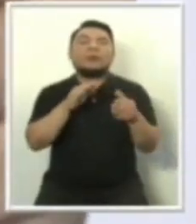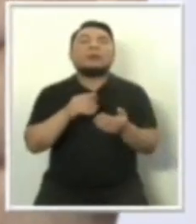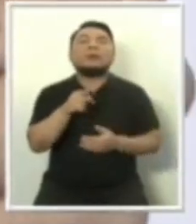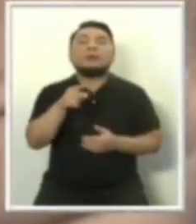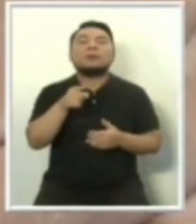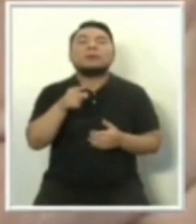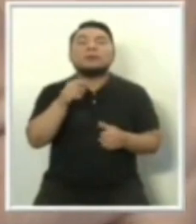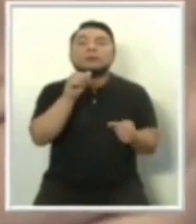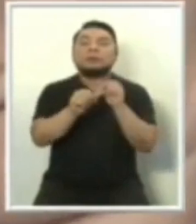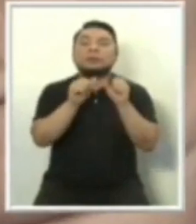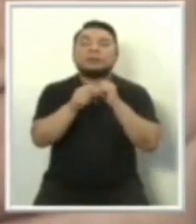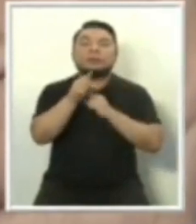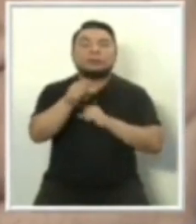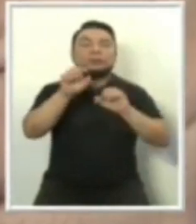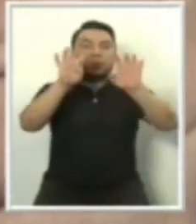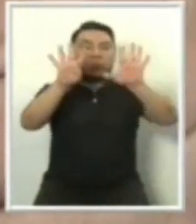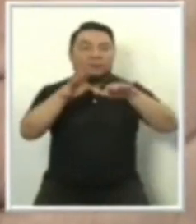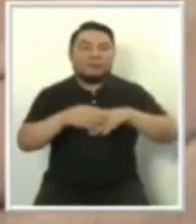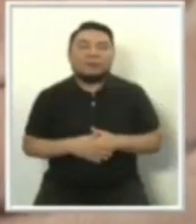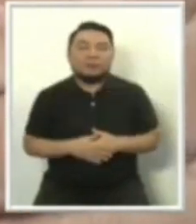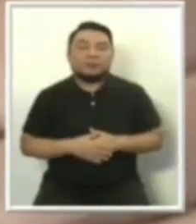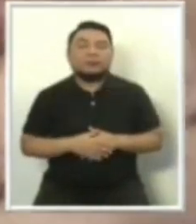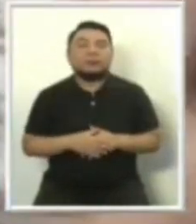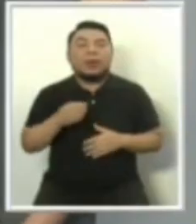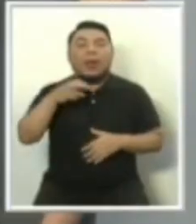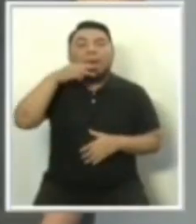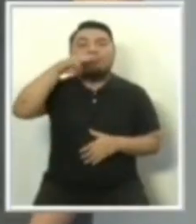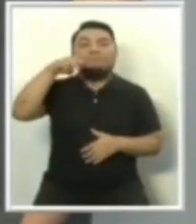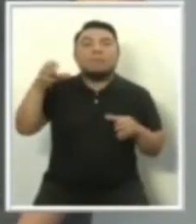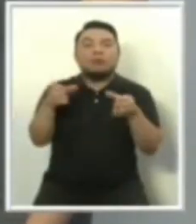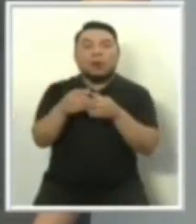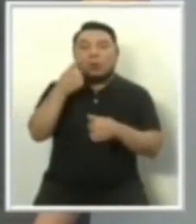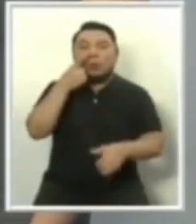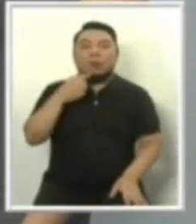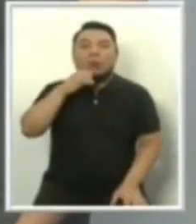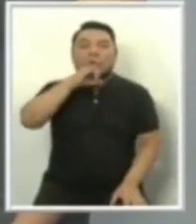El número nueve, Partido Morado, Julio Guzmán.